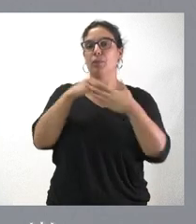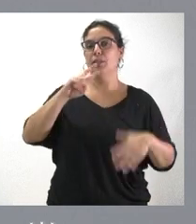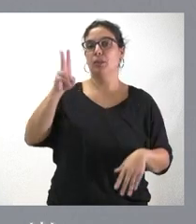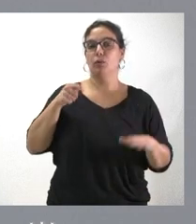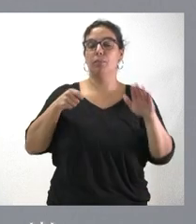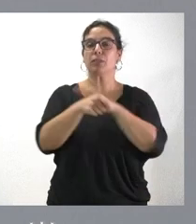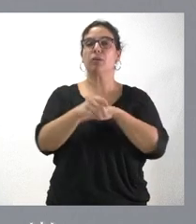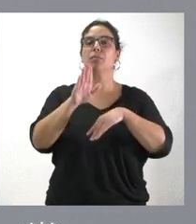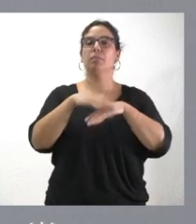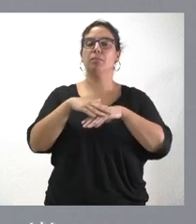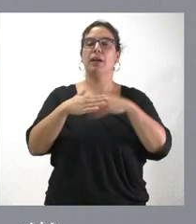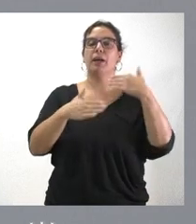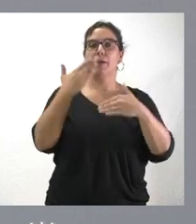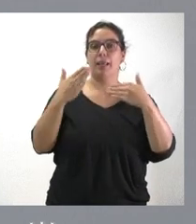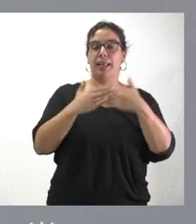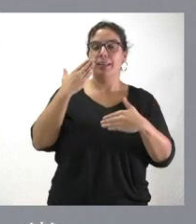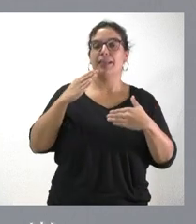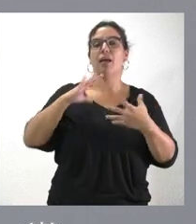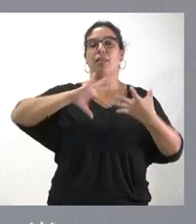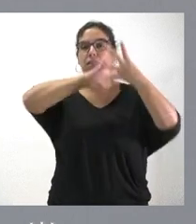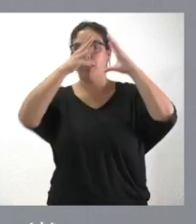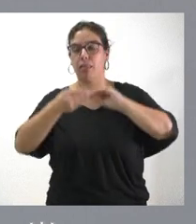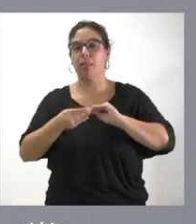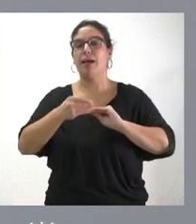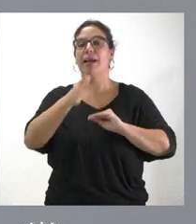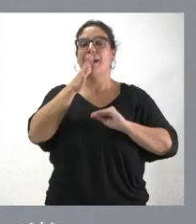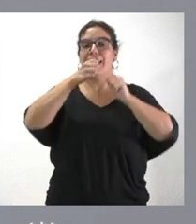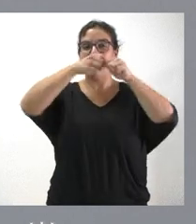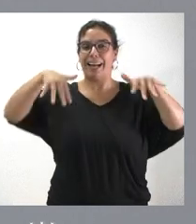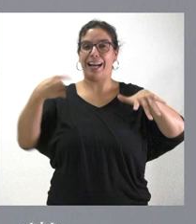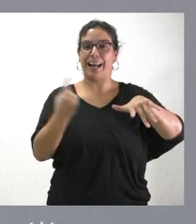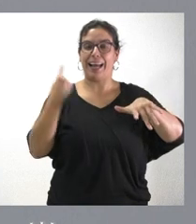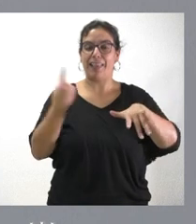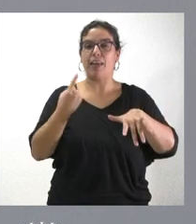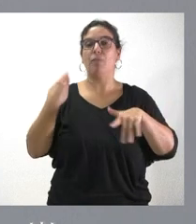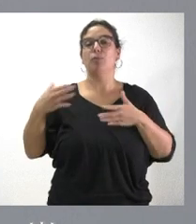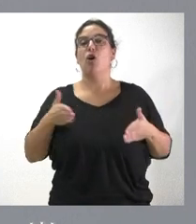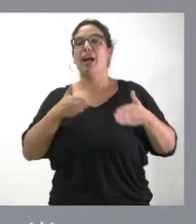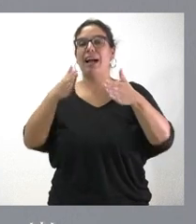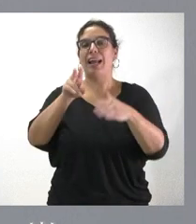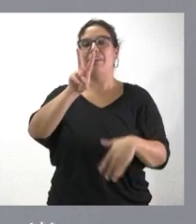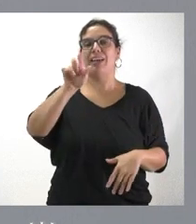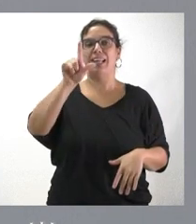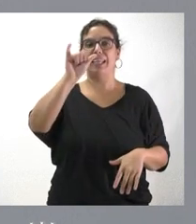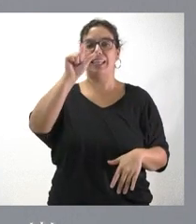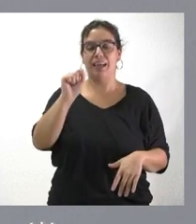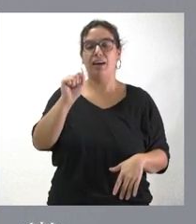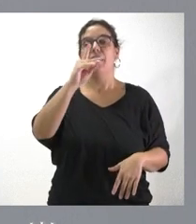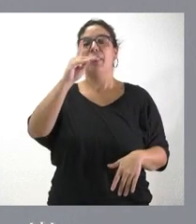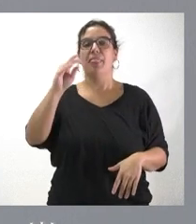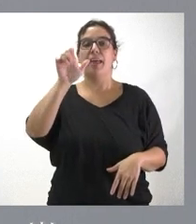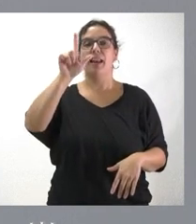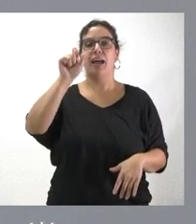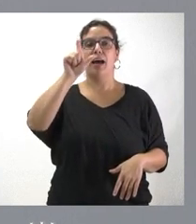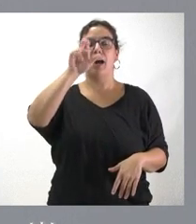para modernizar el regadío de la comunidad de regantes del canal de Belilla de la Reina en León. Hablamos de 812 hectáreas